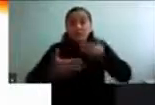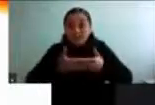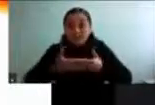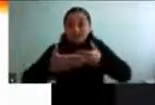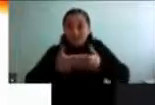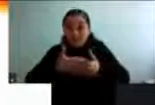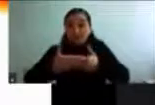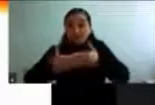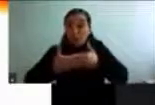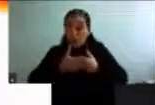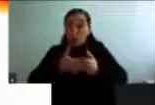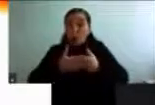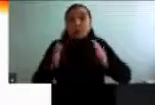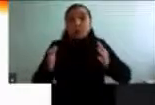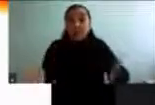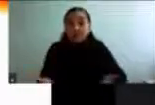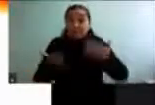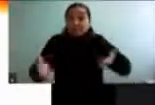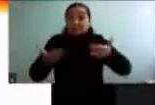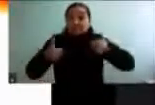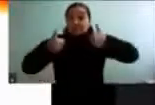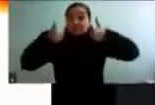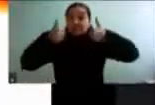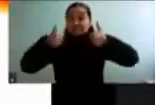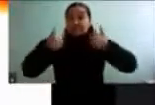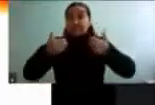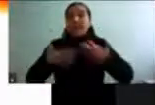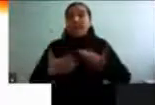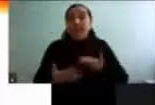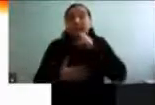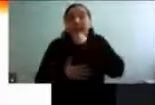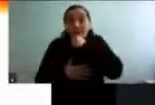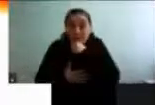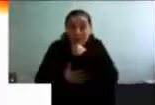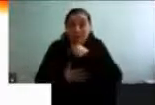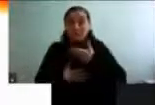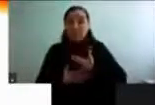incentivos para las vejeces de estas personas.